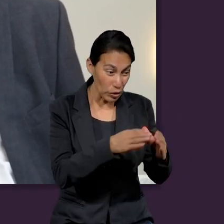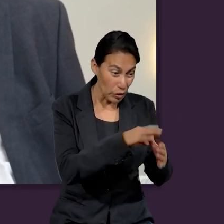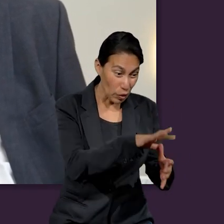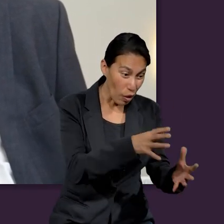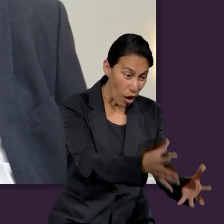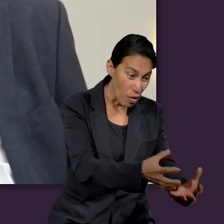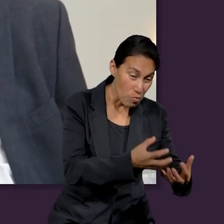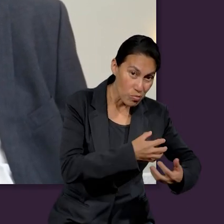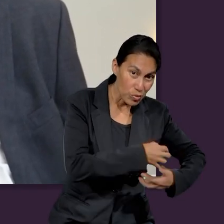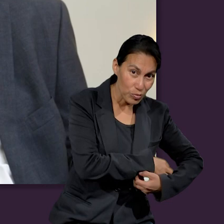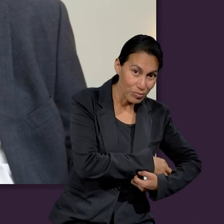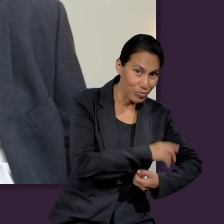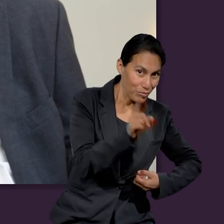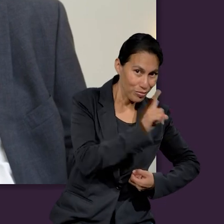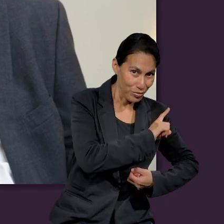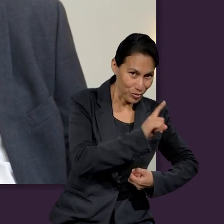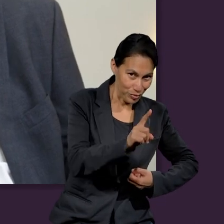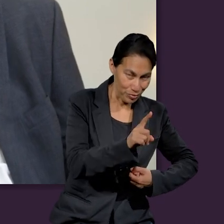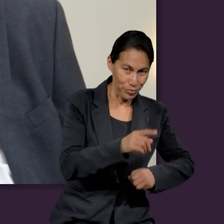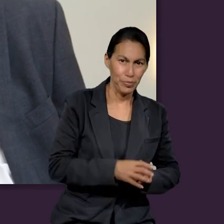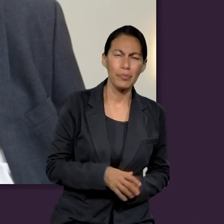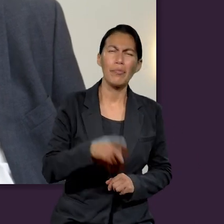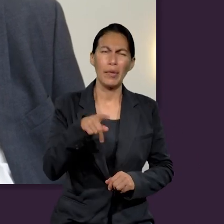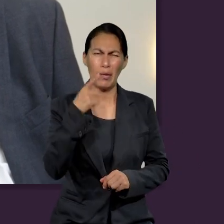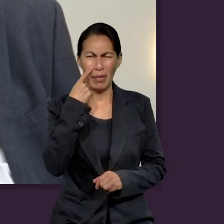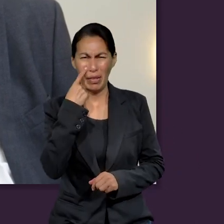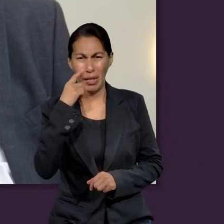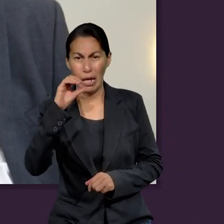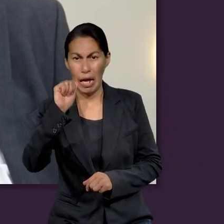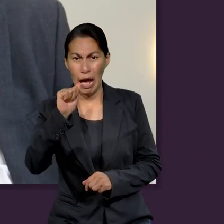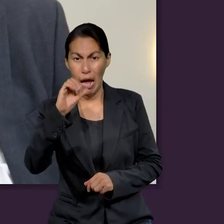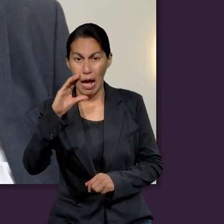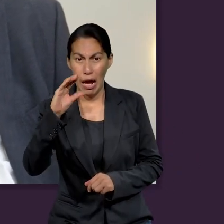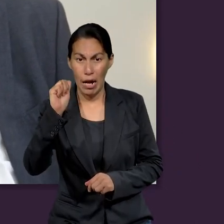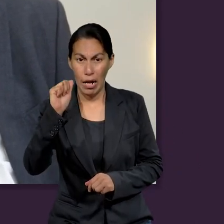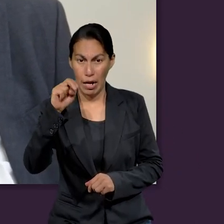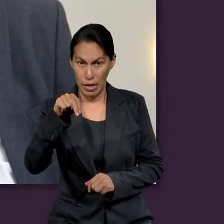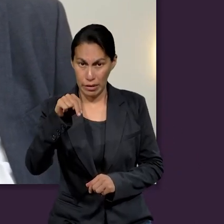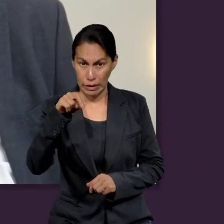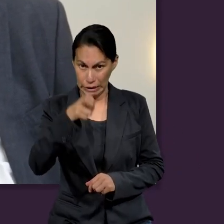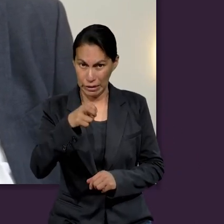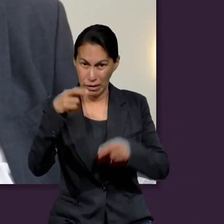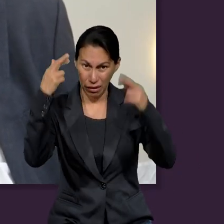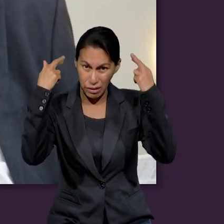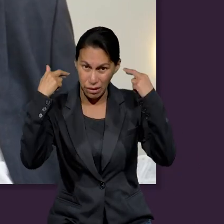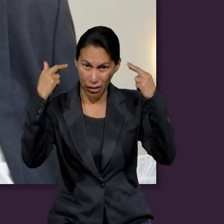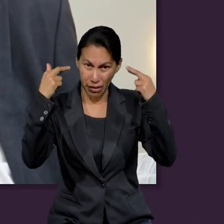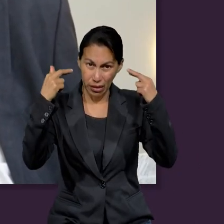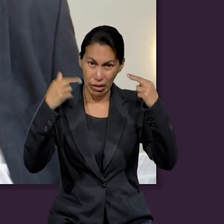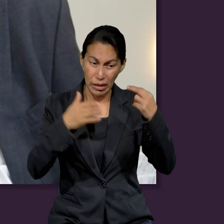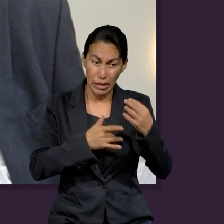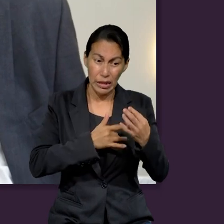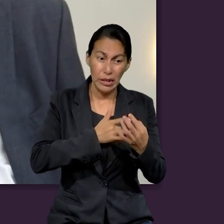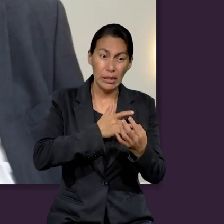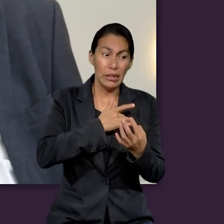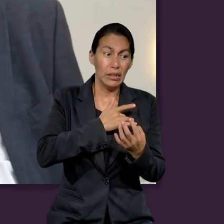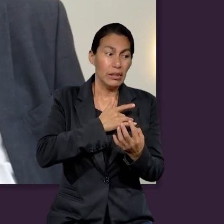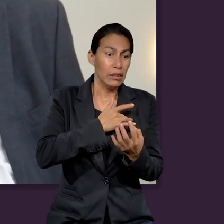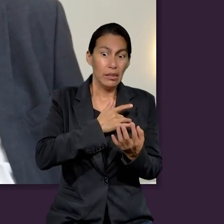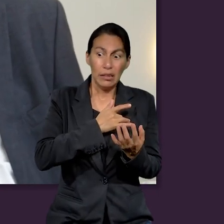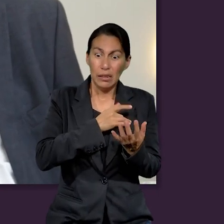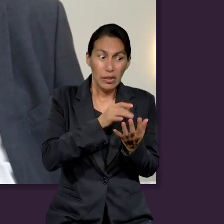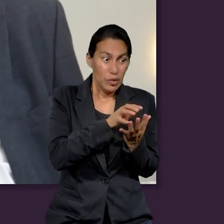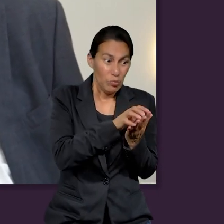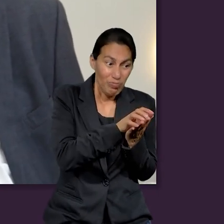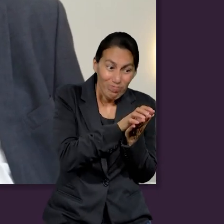Y la historia sagrada, pues nos dice que, lamentablemente, Acán fue, pues, inducido